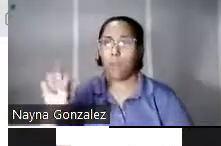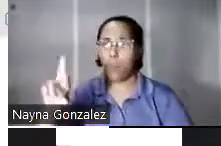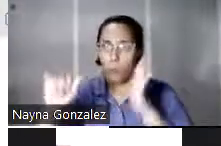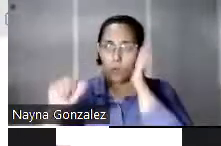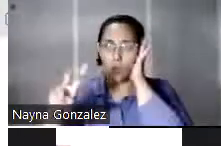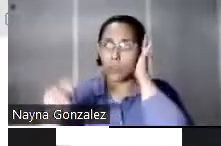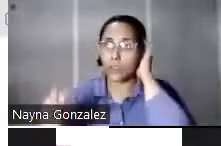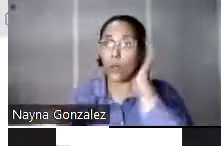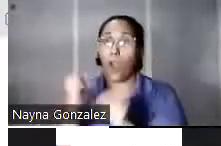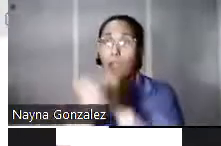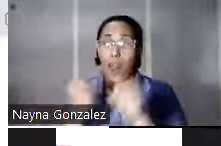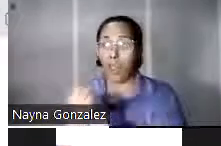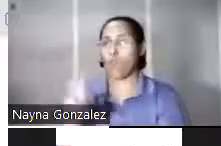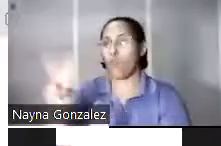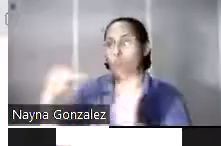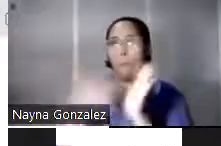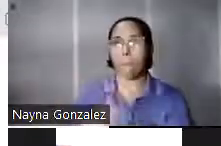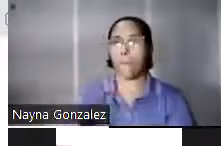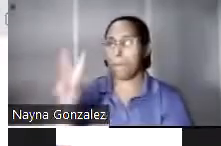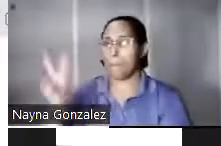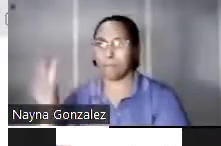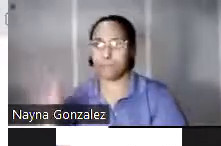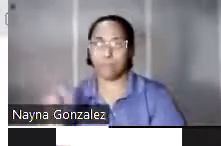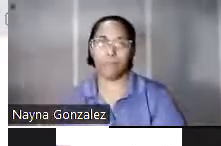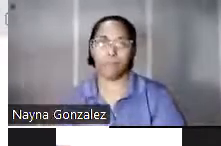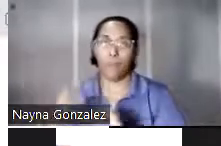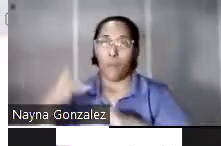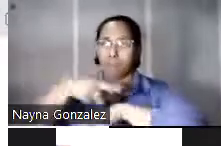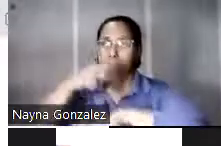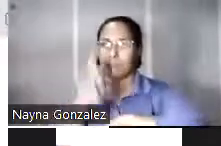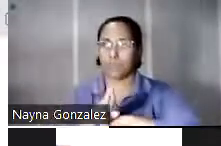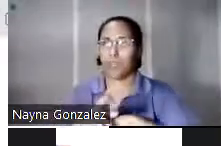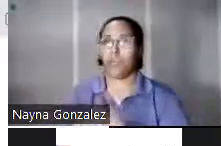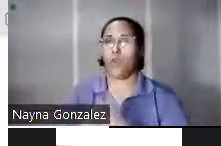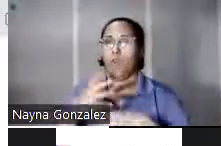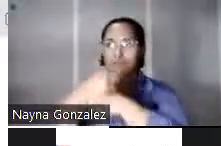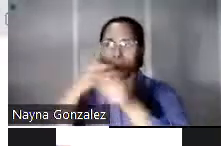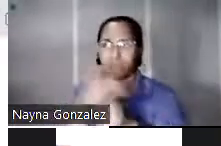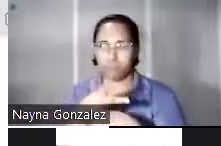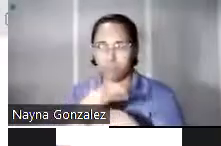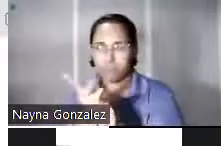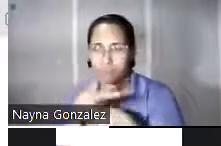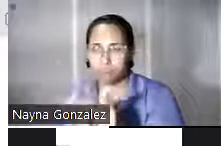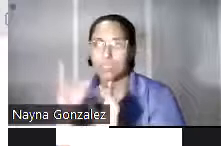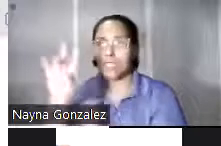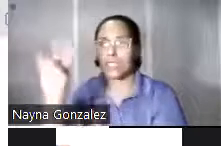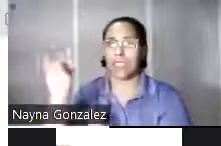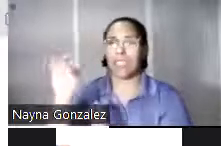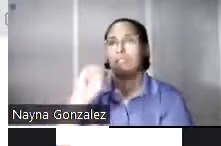2022, en Puerto Rico se producen 743 podcasts